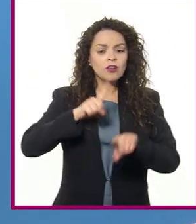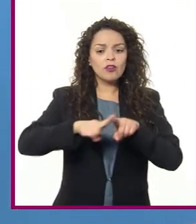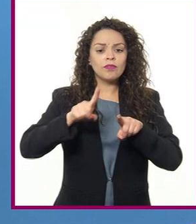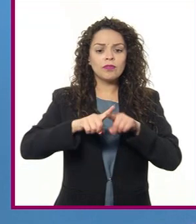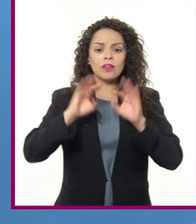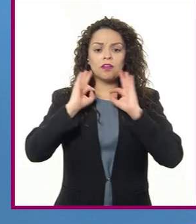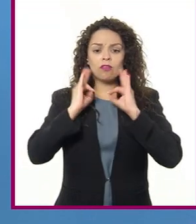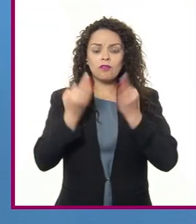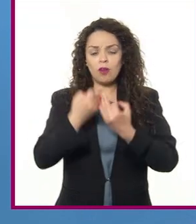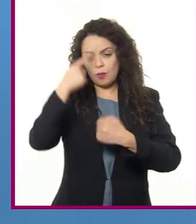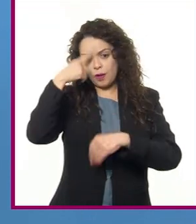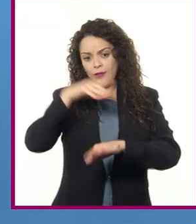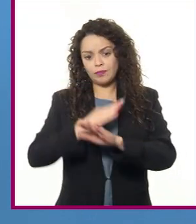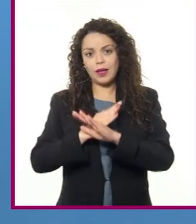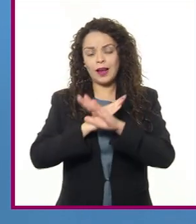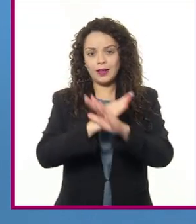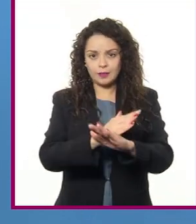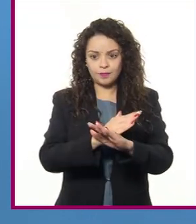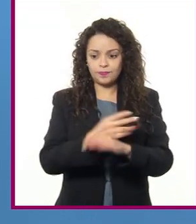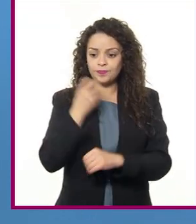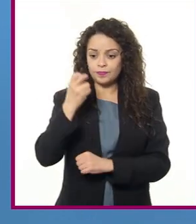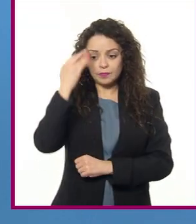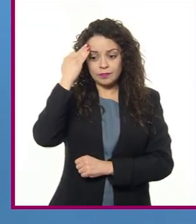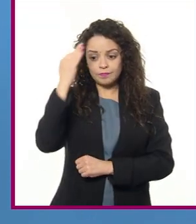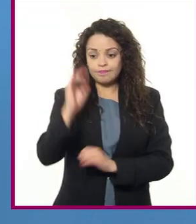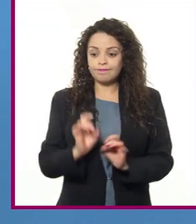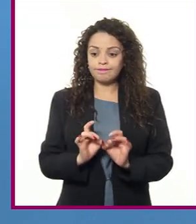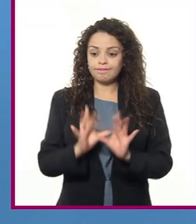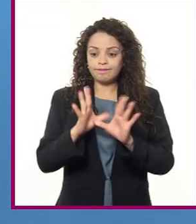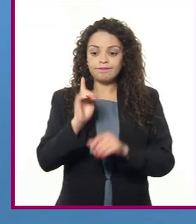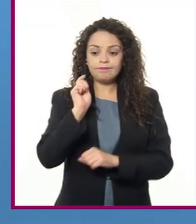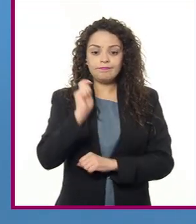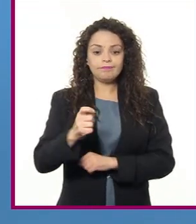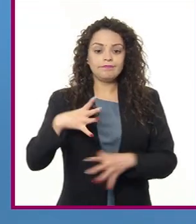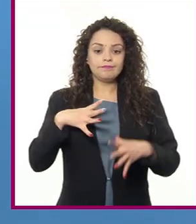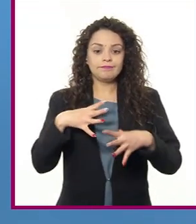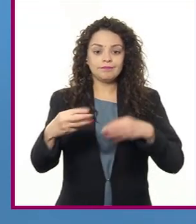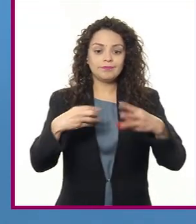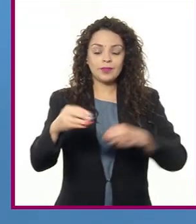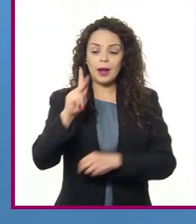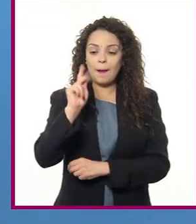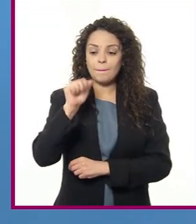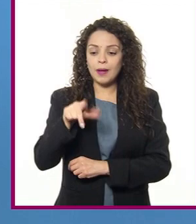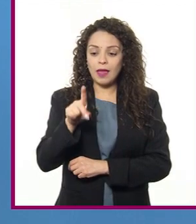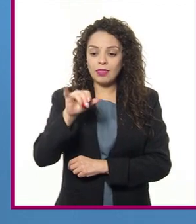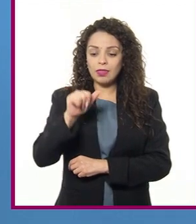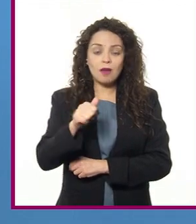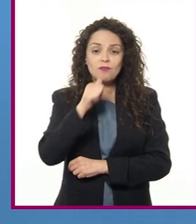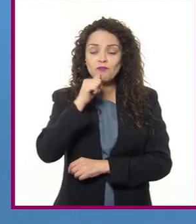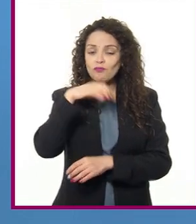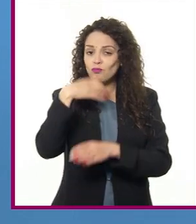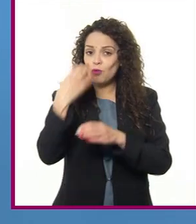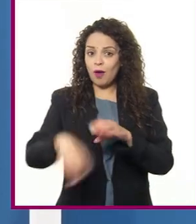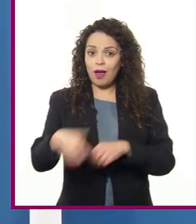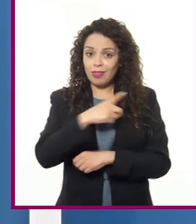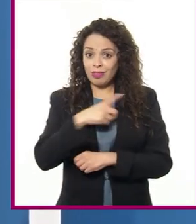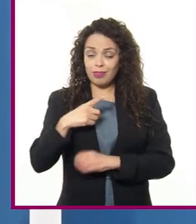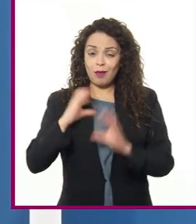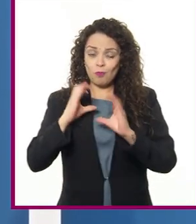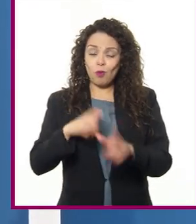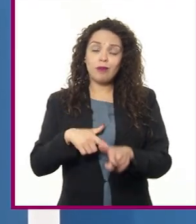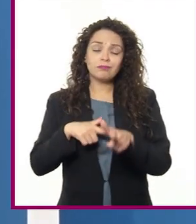de salud y prevención durante esta contingencia sanitaria. La pandemia aún no termina. Sigamos cuidándonos.